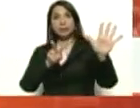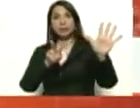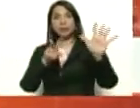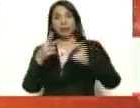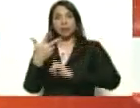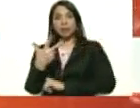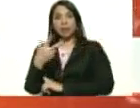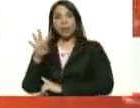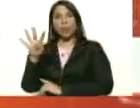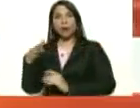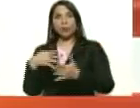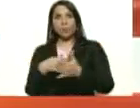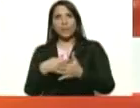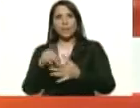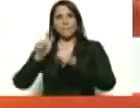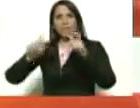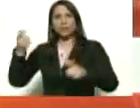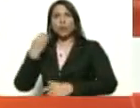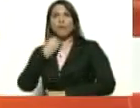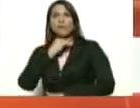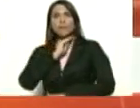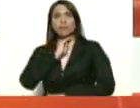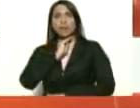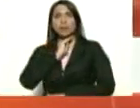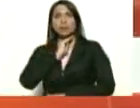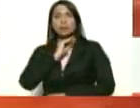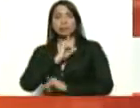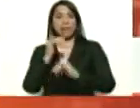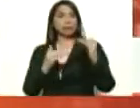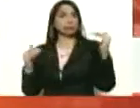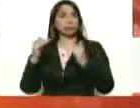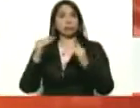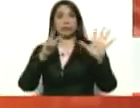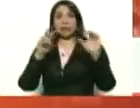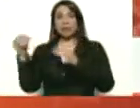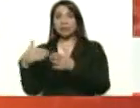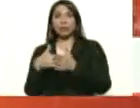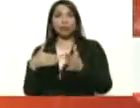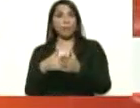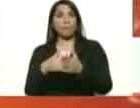734.000 casos. Pasó 700.000 casos de largo ayer.